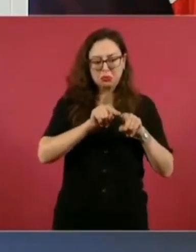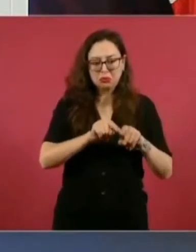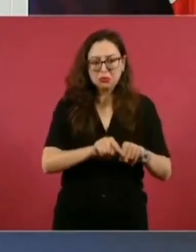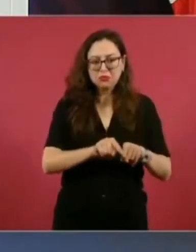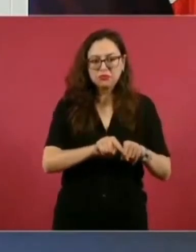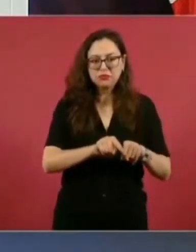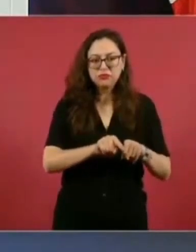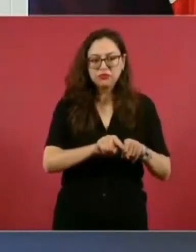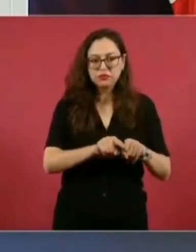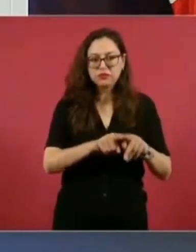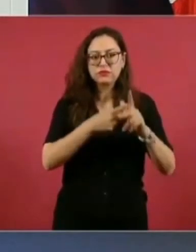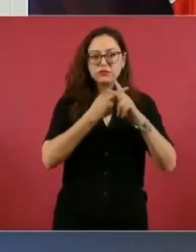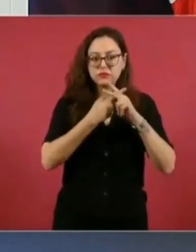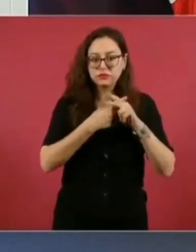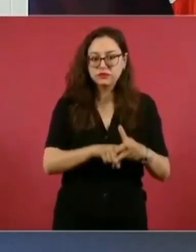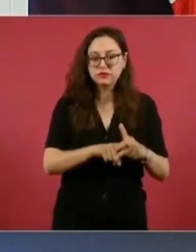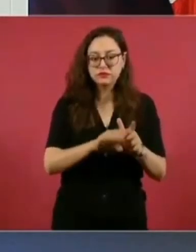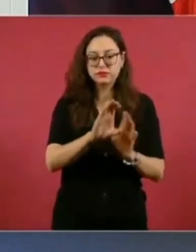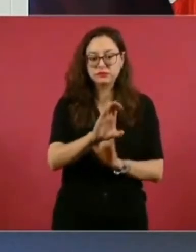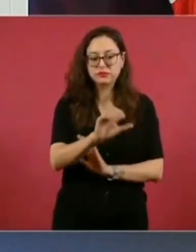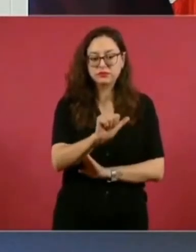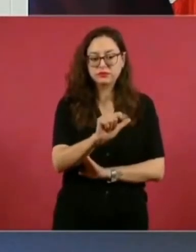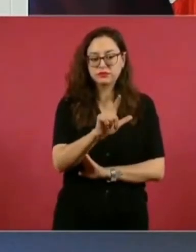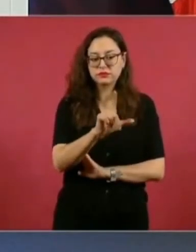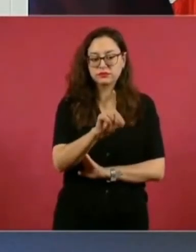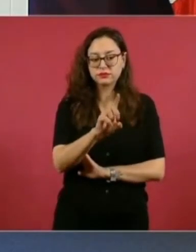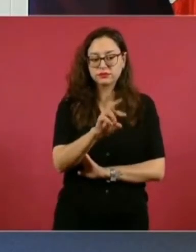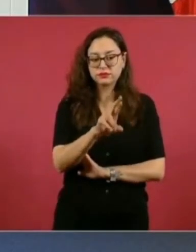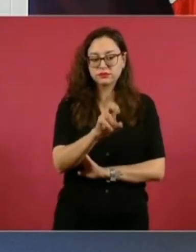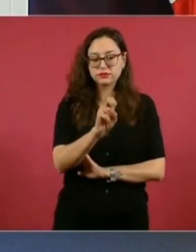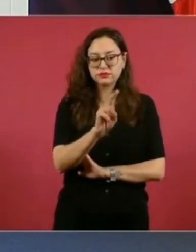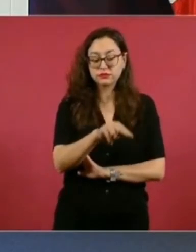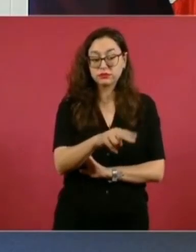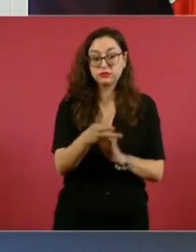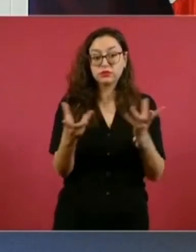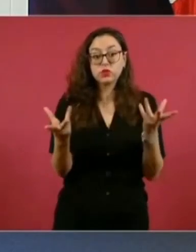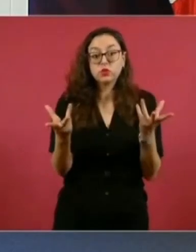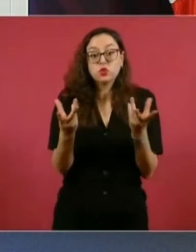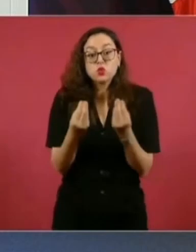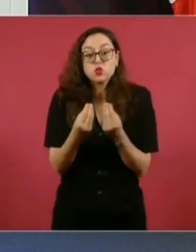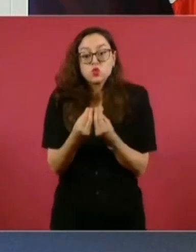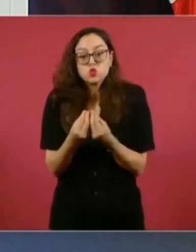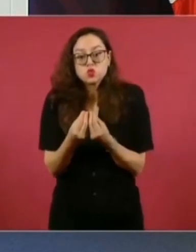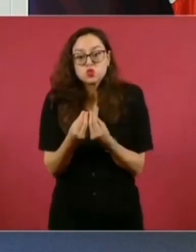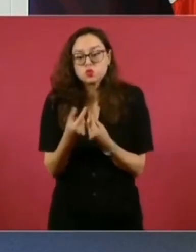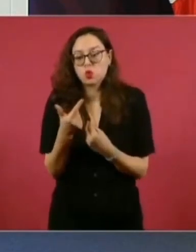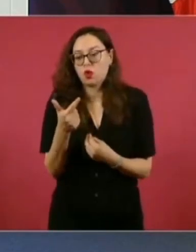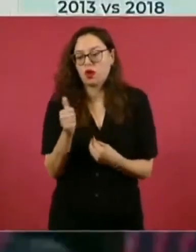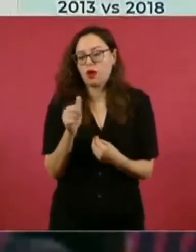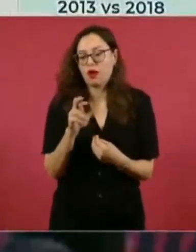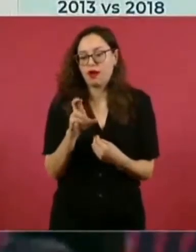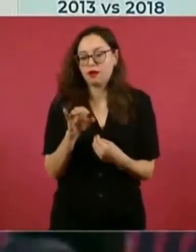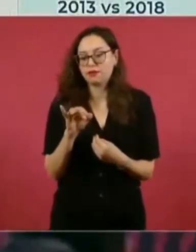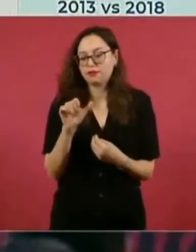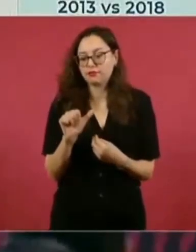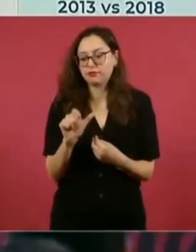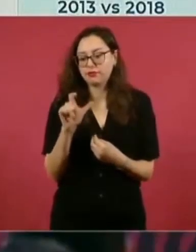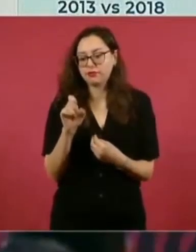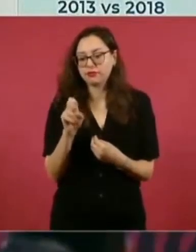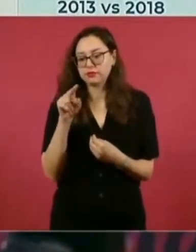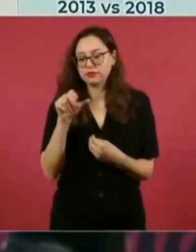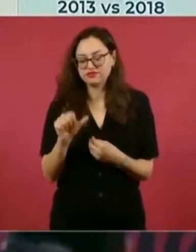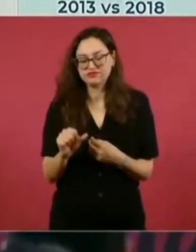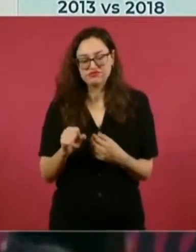narcotráfico, entrando, entrando para